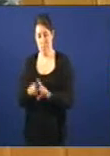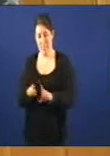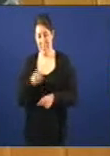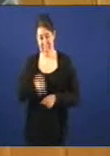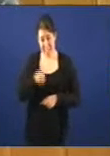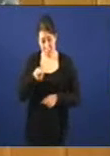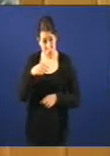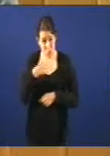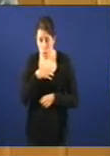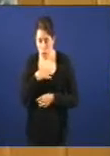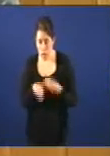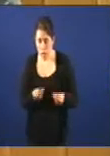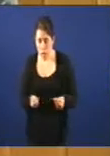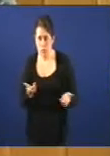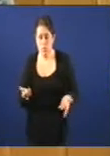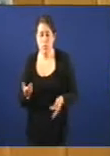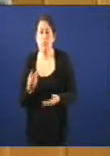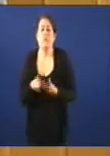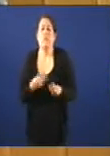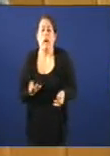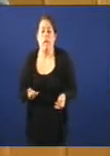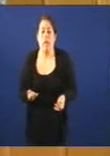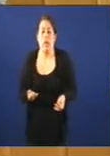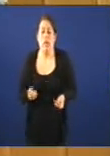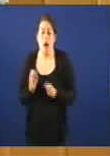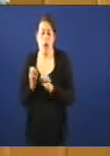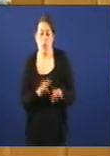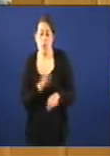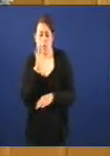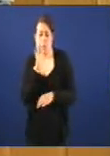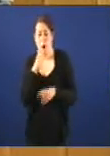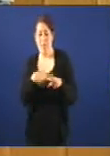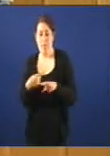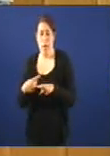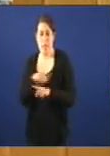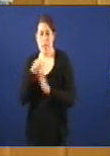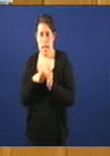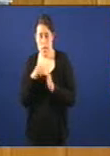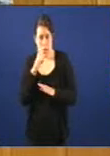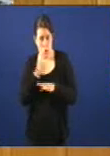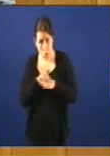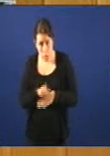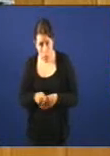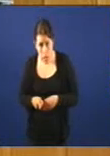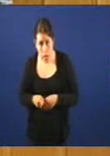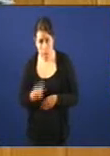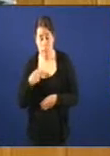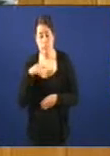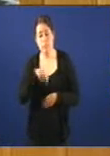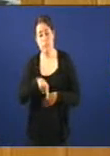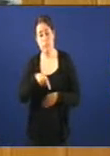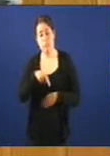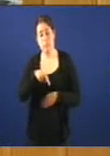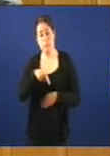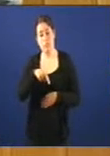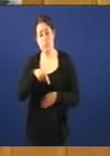Que vai a facer ahora o señor Juárez? Vai a abandonar por amparar actividades ilícitas? Non dixemos naquel momento que non era de recibo que hubera